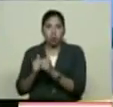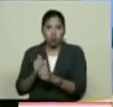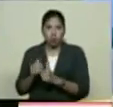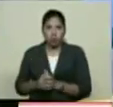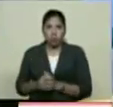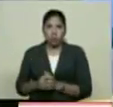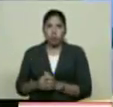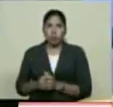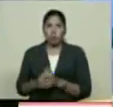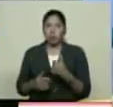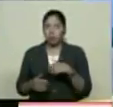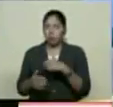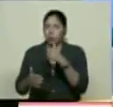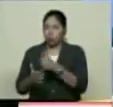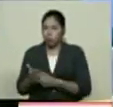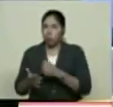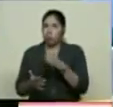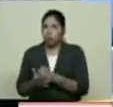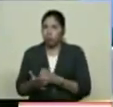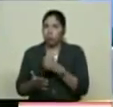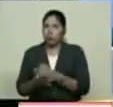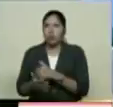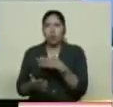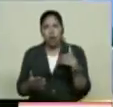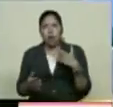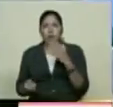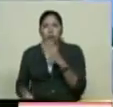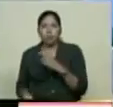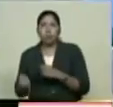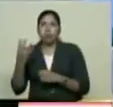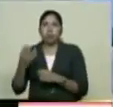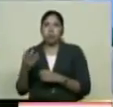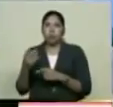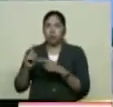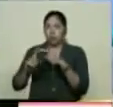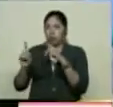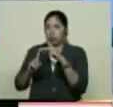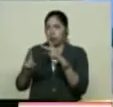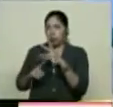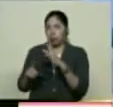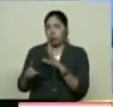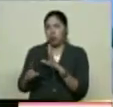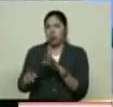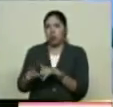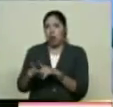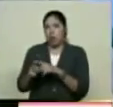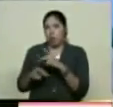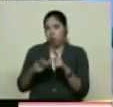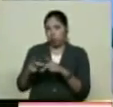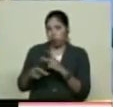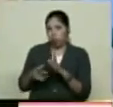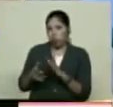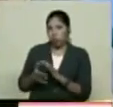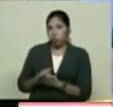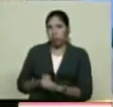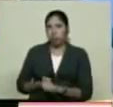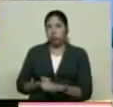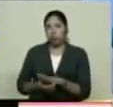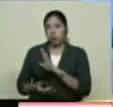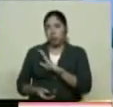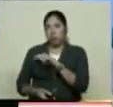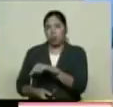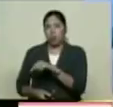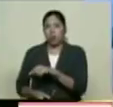Estamos luchando Para crear Algunas carreras Ahí que tengan Que ver Como ya le dije Con el tema Del agro Y las escuelas Deportivas Que estamos